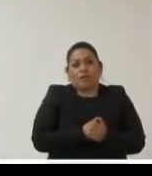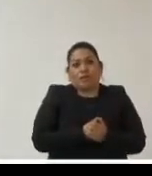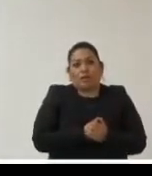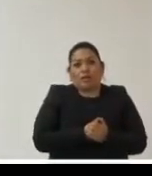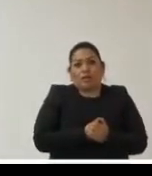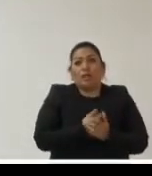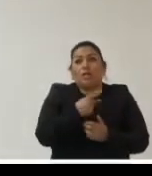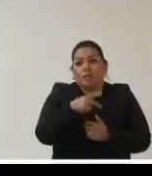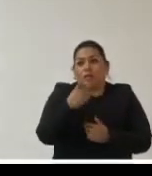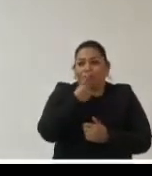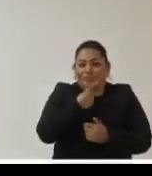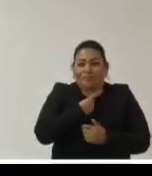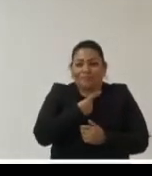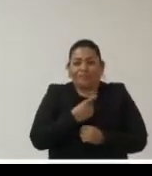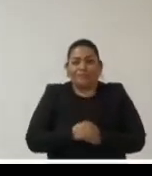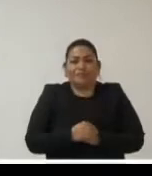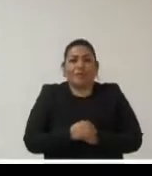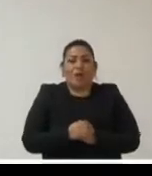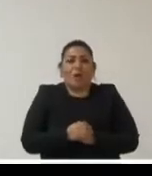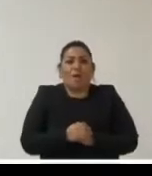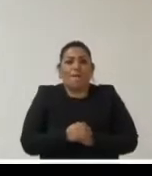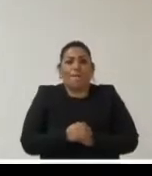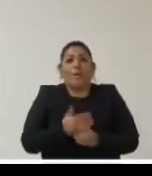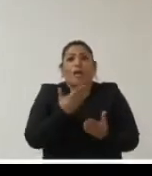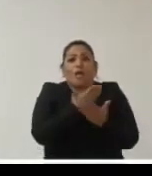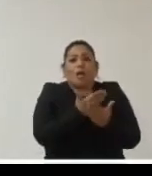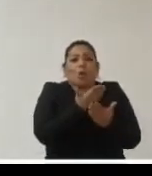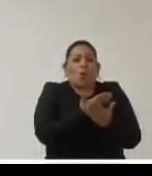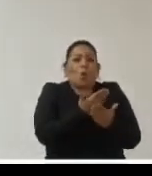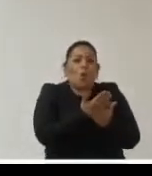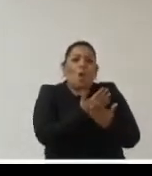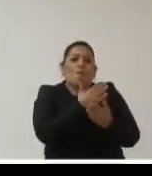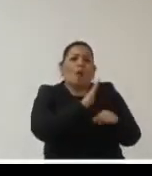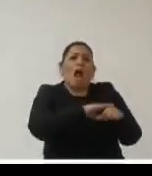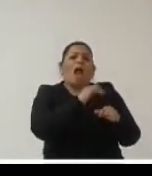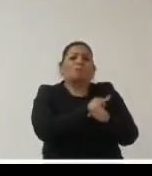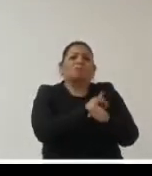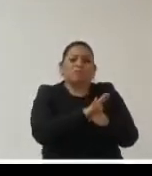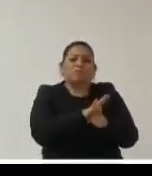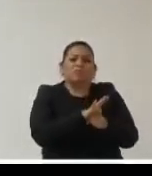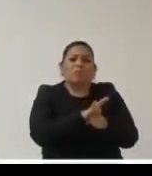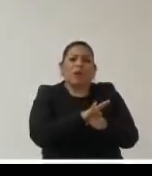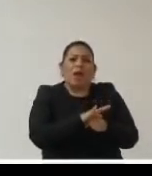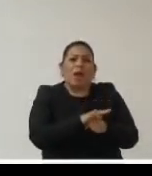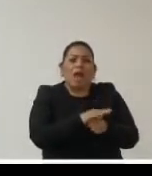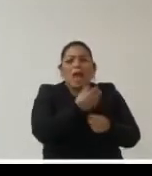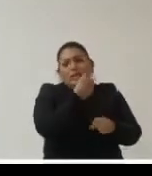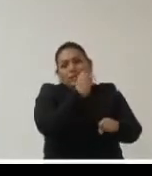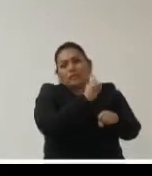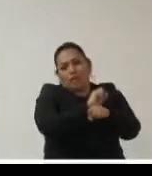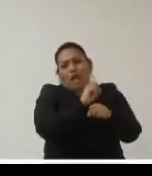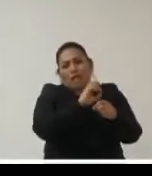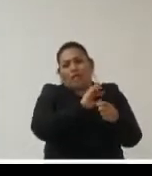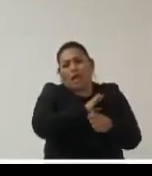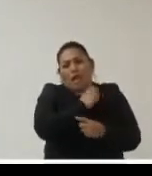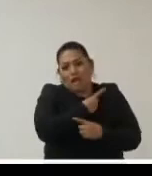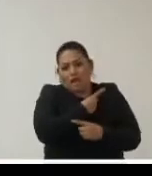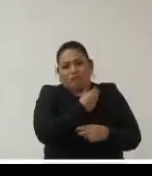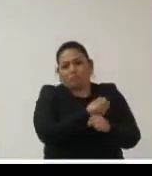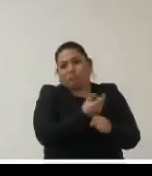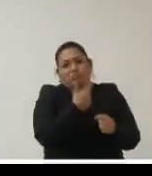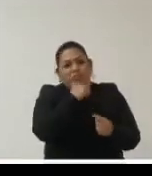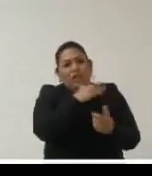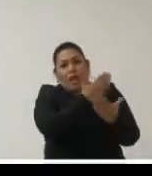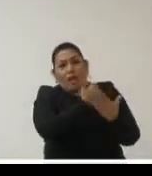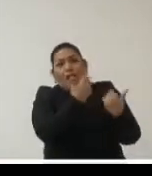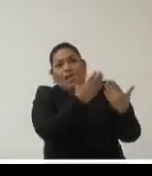ella nos decía José que las solicitudes más frecuentes son a la Secretaría de Salud pero hay otras instancias que también deben